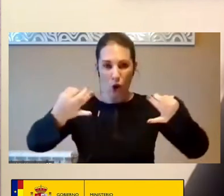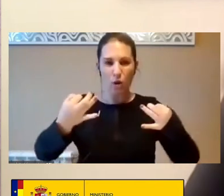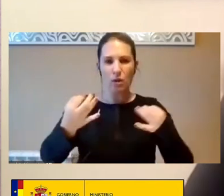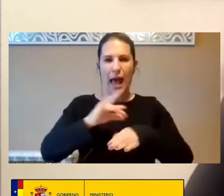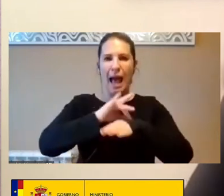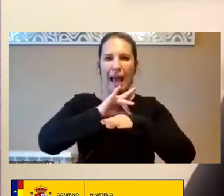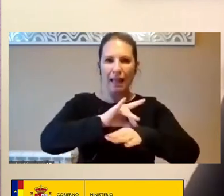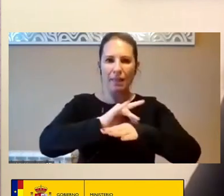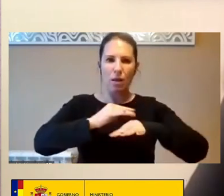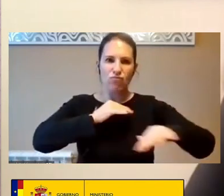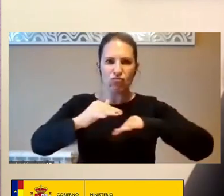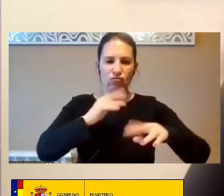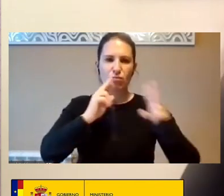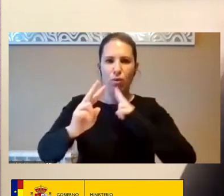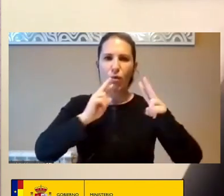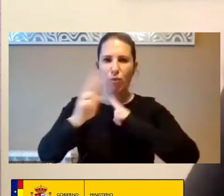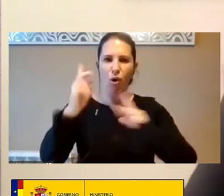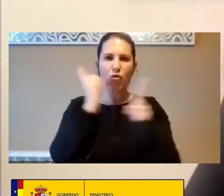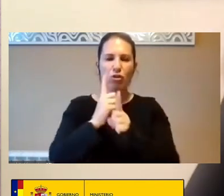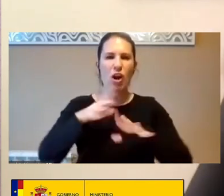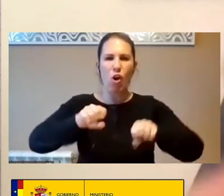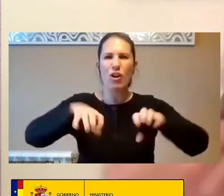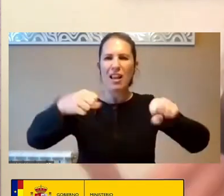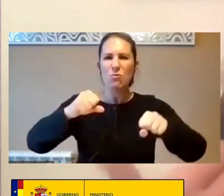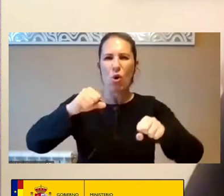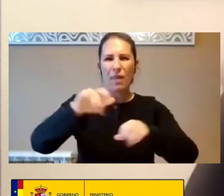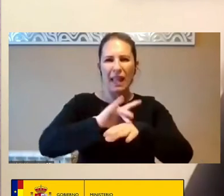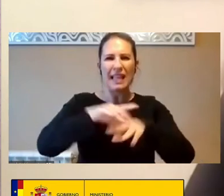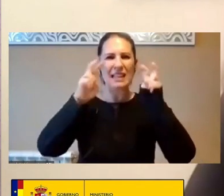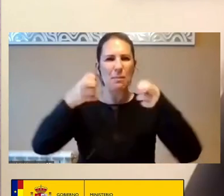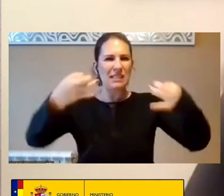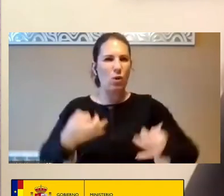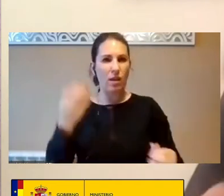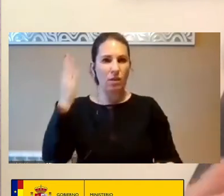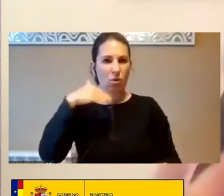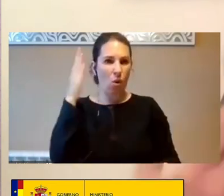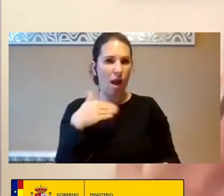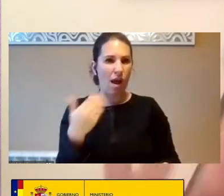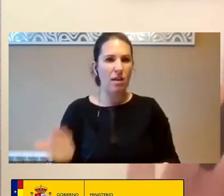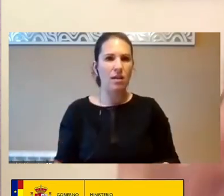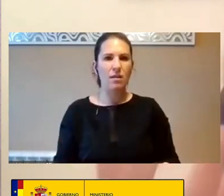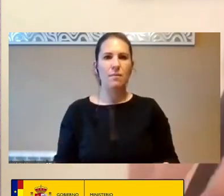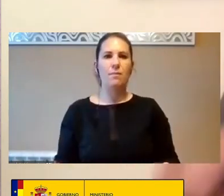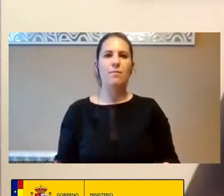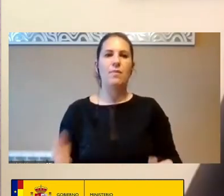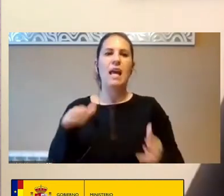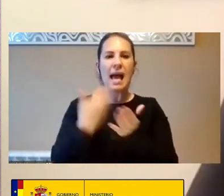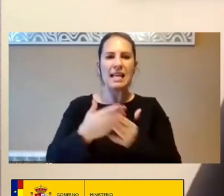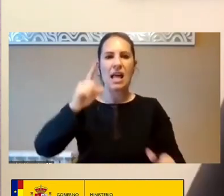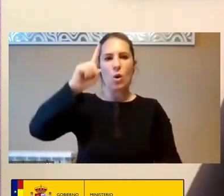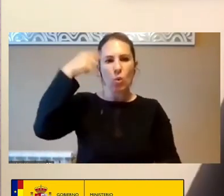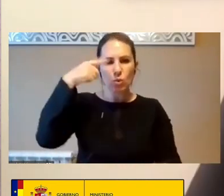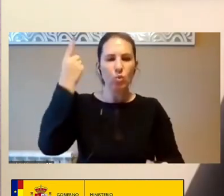Contra Colonialismo Digital En Temas De Seguridad En Temas Incluso De Cultura Y Acceso Al